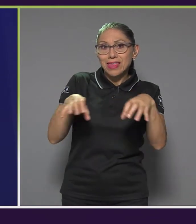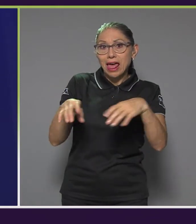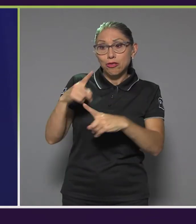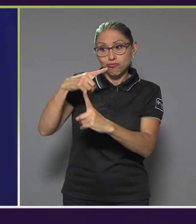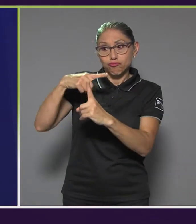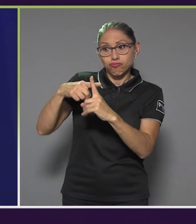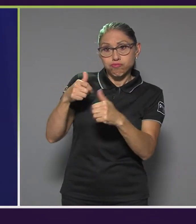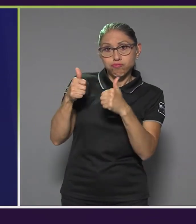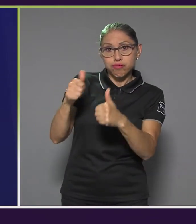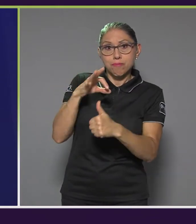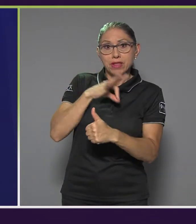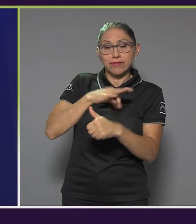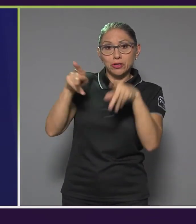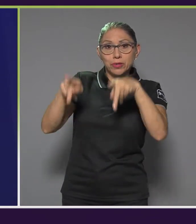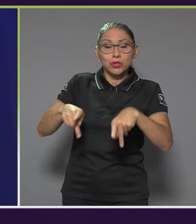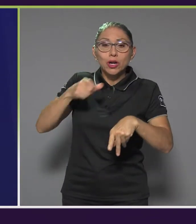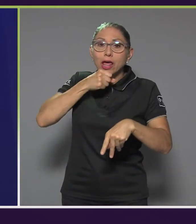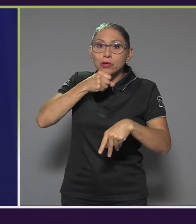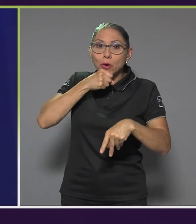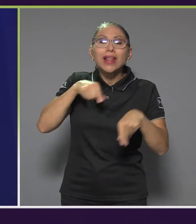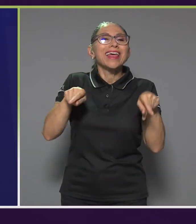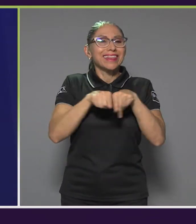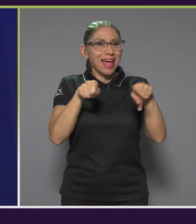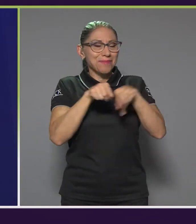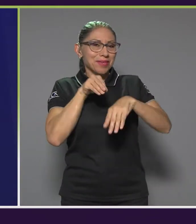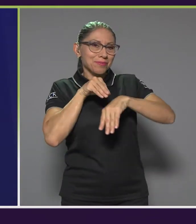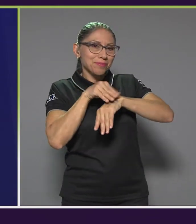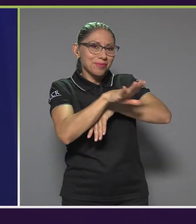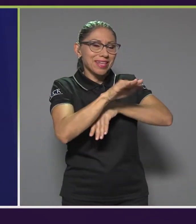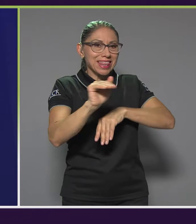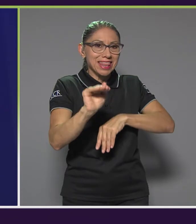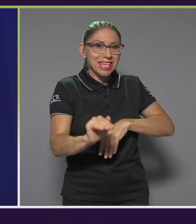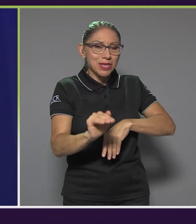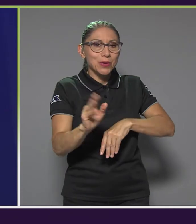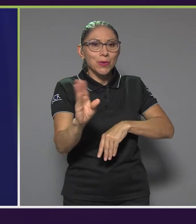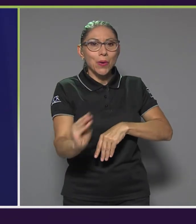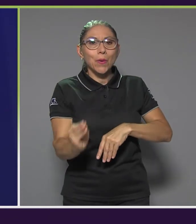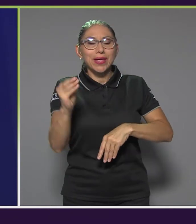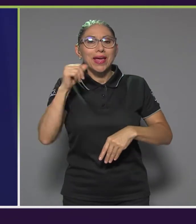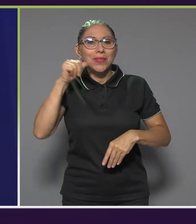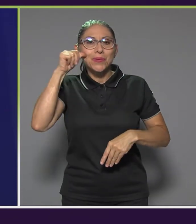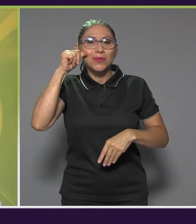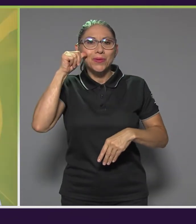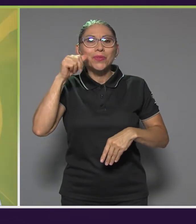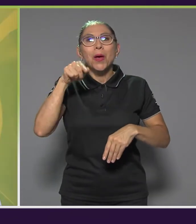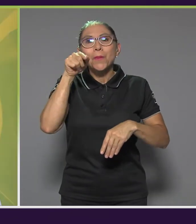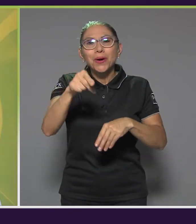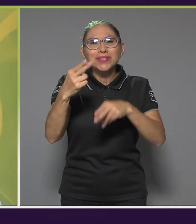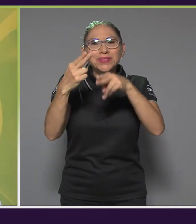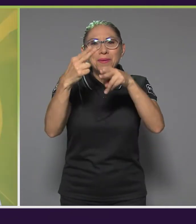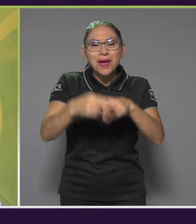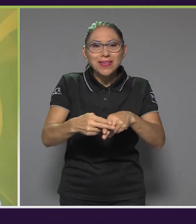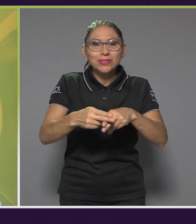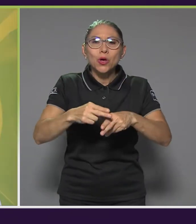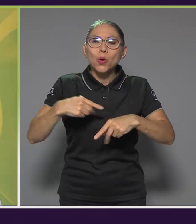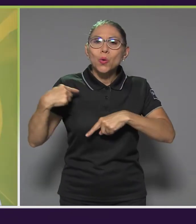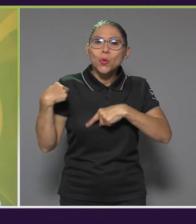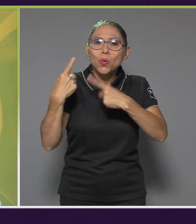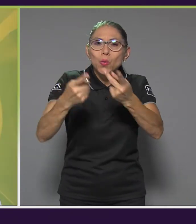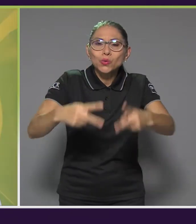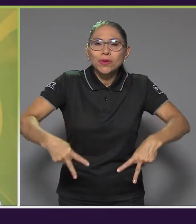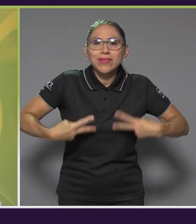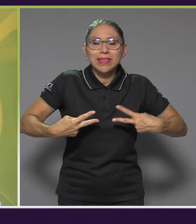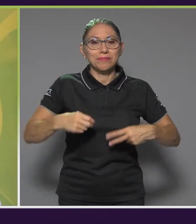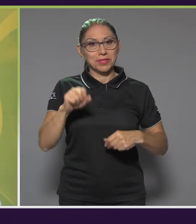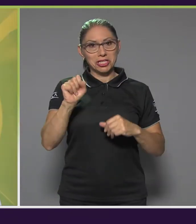también en el niño, en el joven y en el adulto. Entonces, por eso hablamos de ciclo de vida o curso de vida. Sí, decimos que las ciudades y comunidades amigables